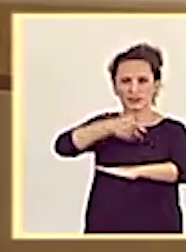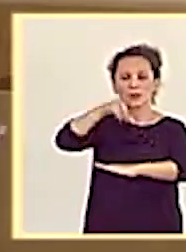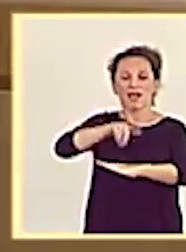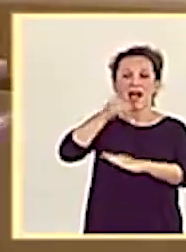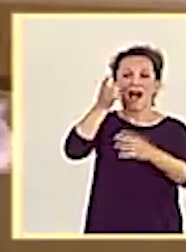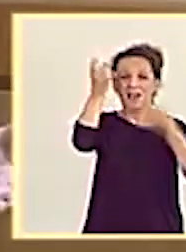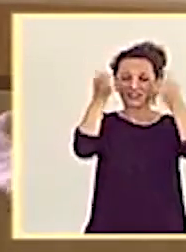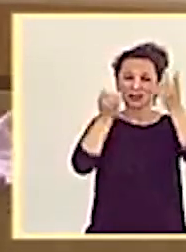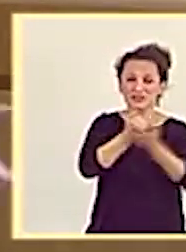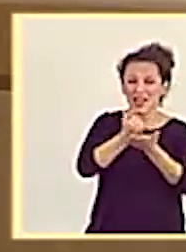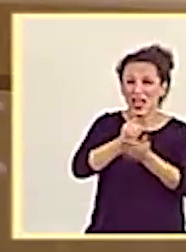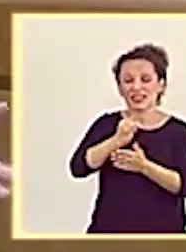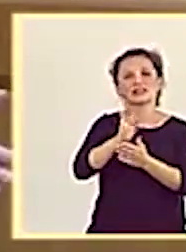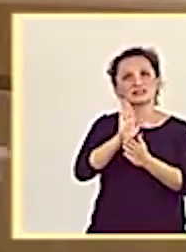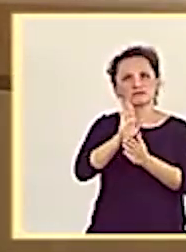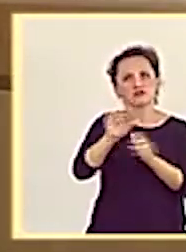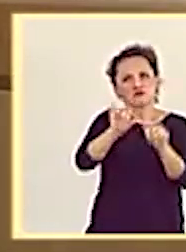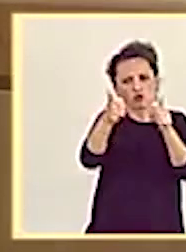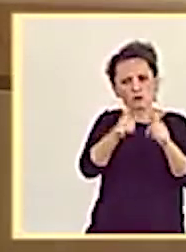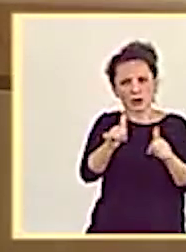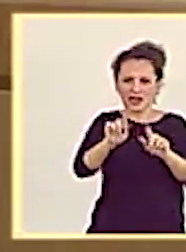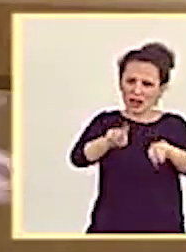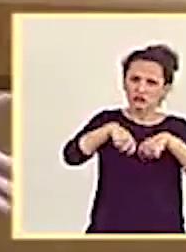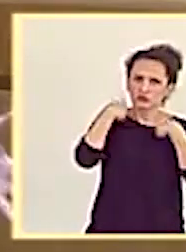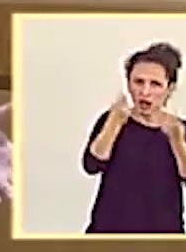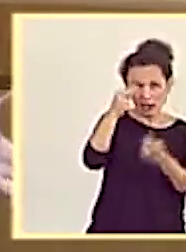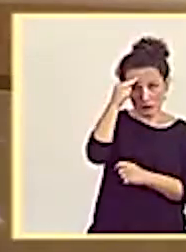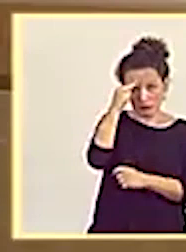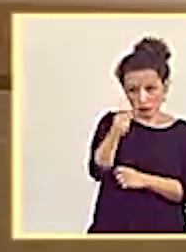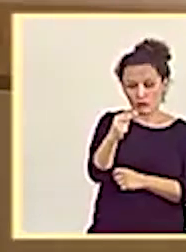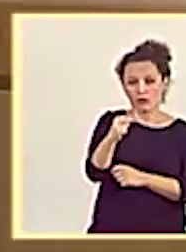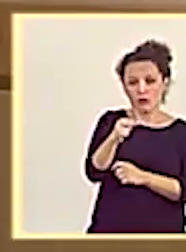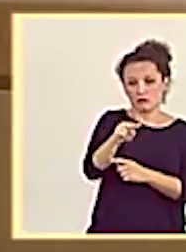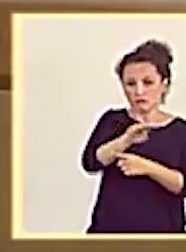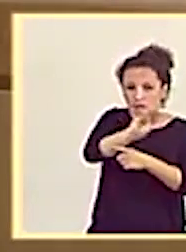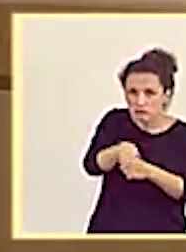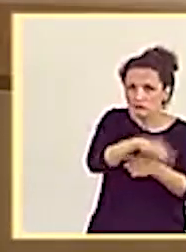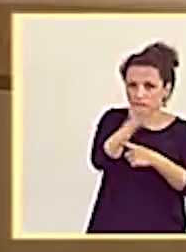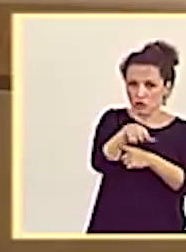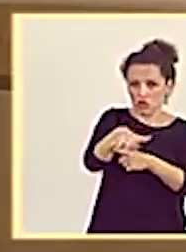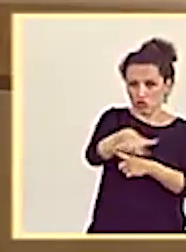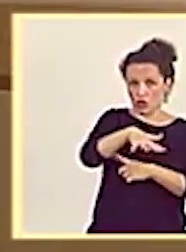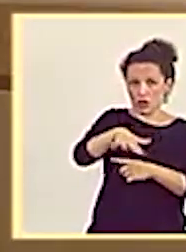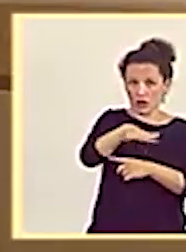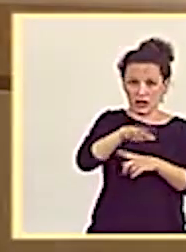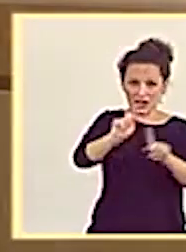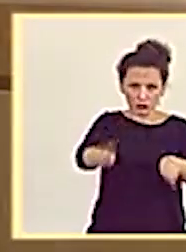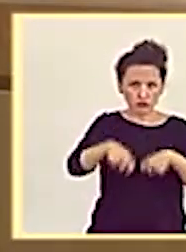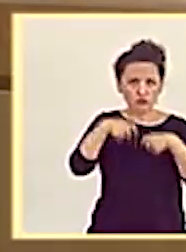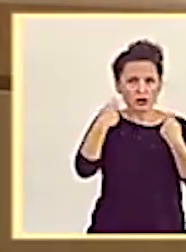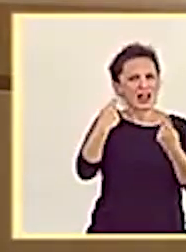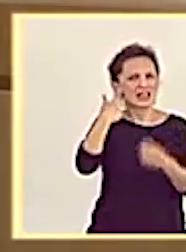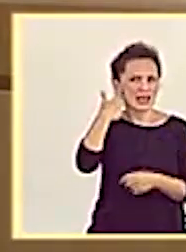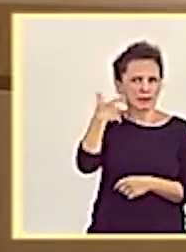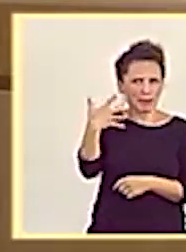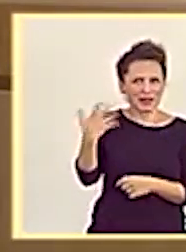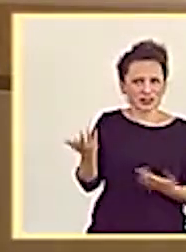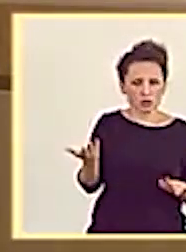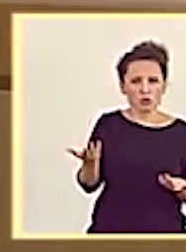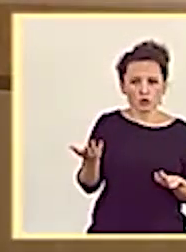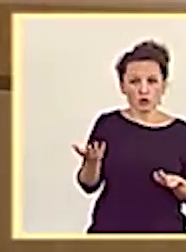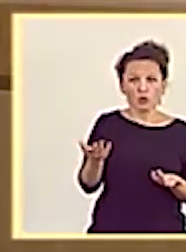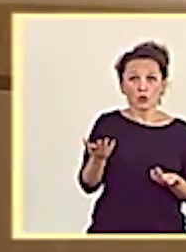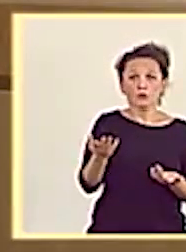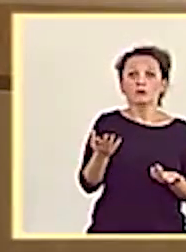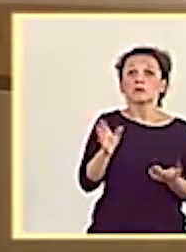manera natural, respetuosa, se han venido desarrollando allí, la protección de un espacio natural emblemático. Es algo que han